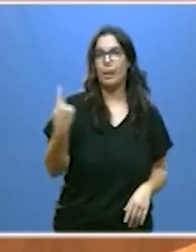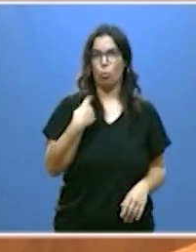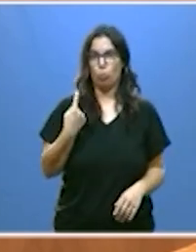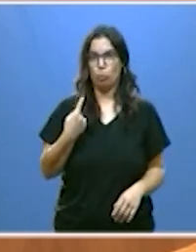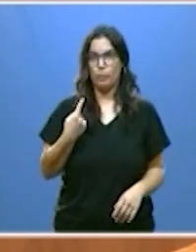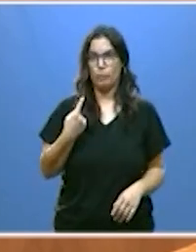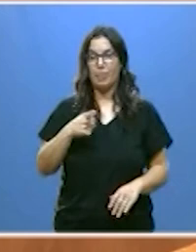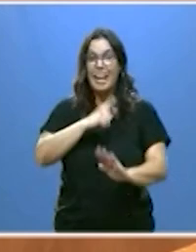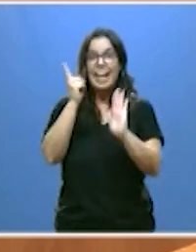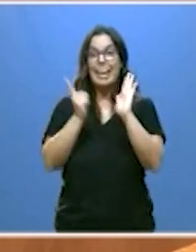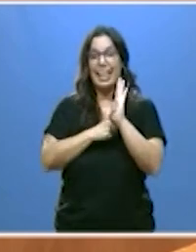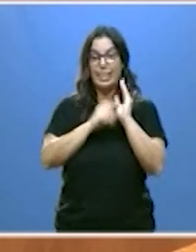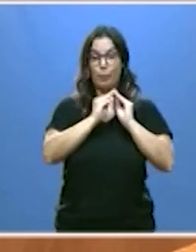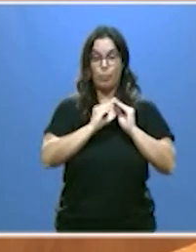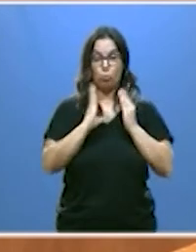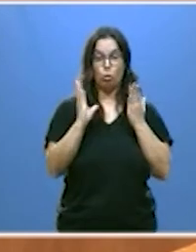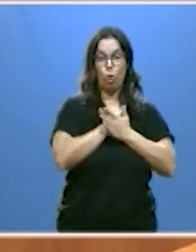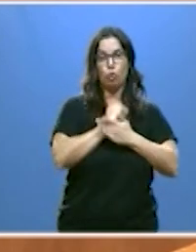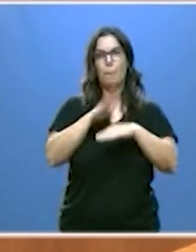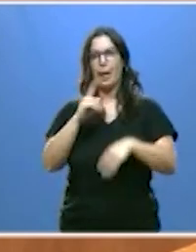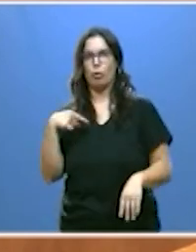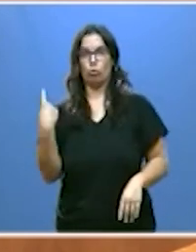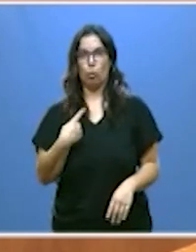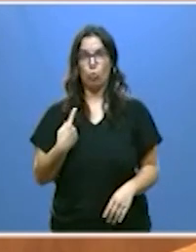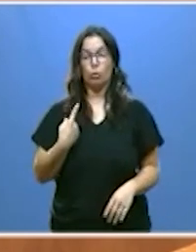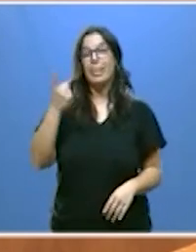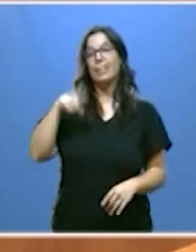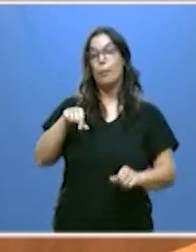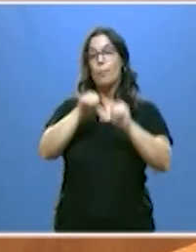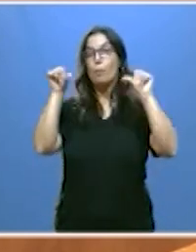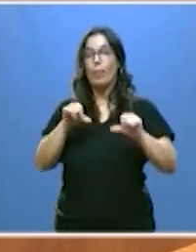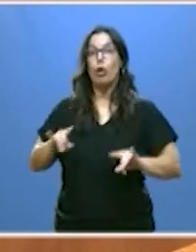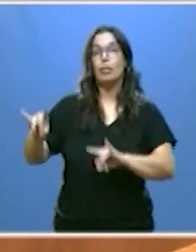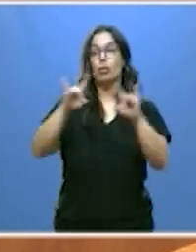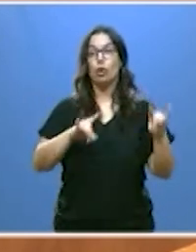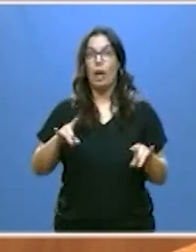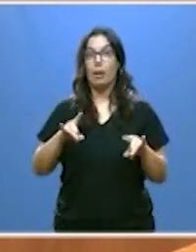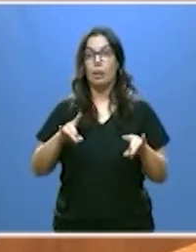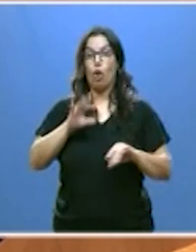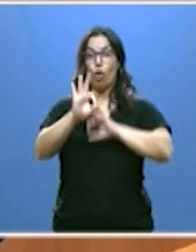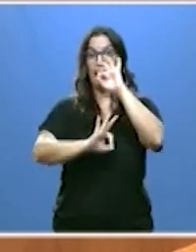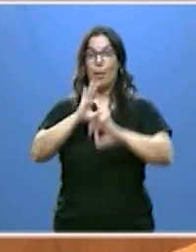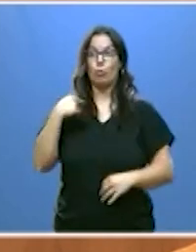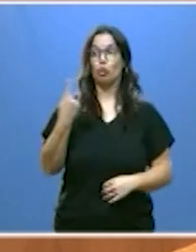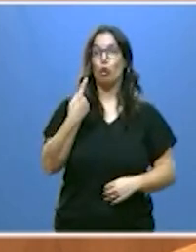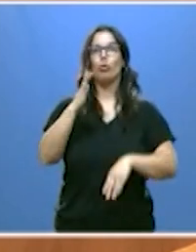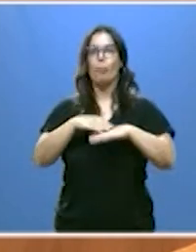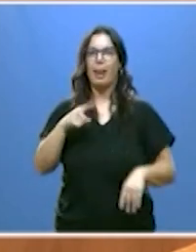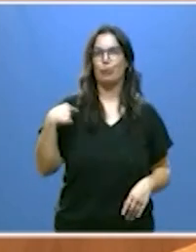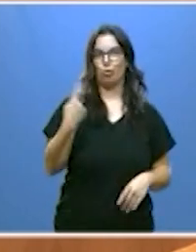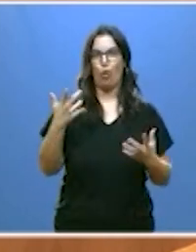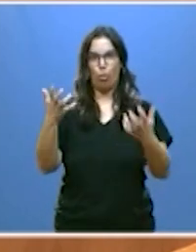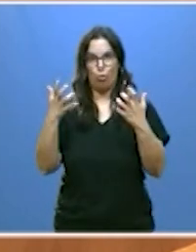de leyes de todos y para todos, y también un modelo territorial de todos y para todos. Será